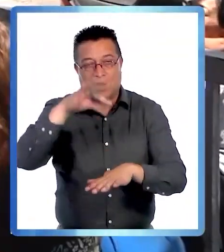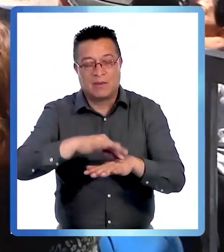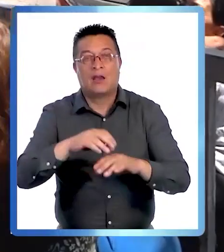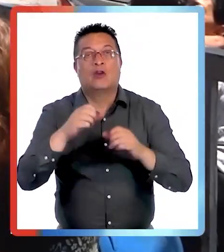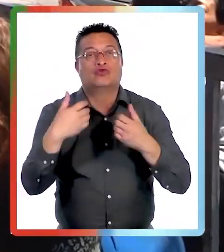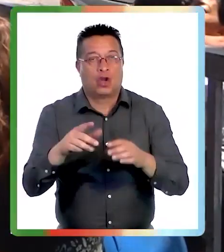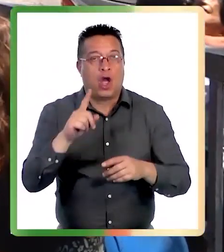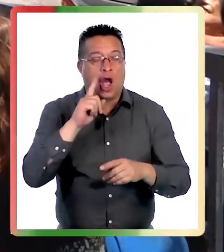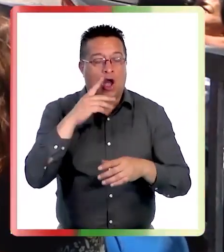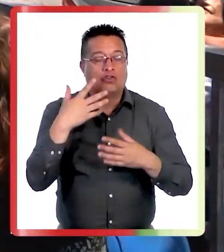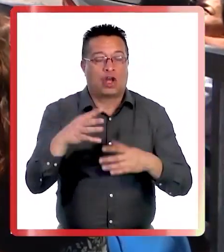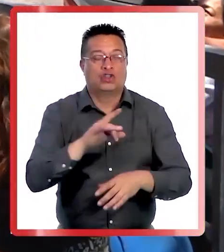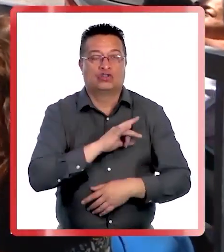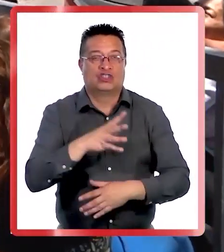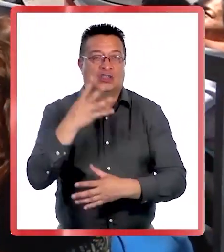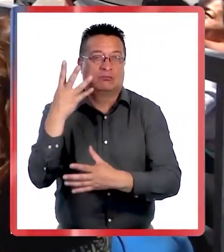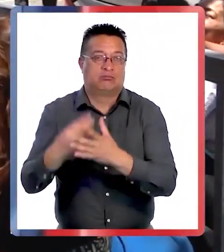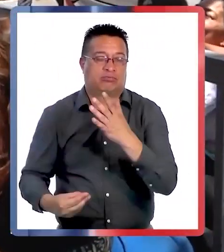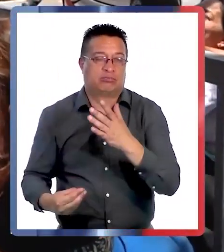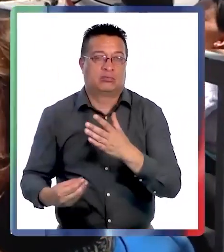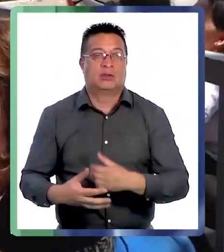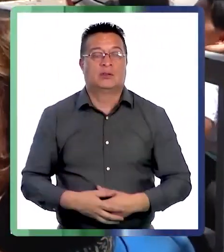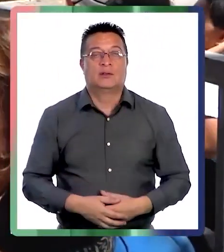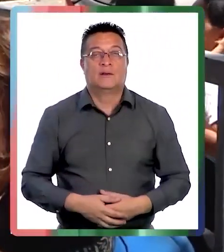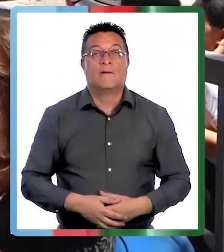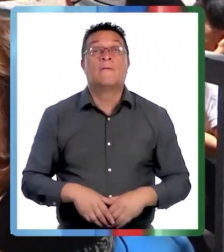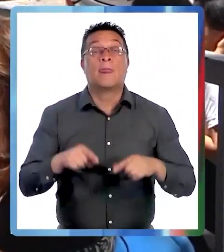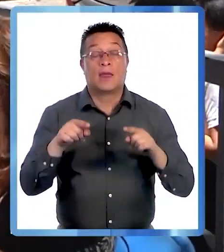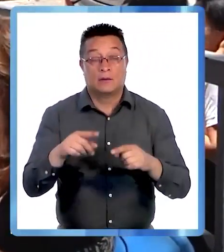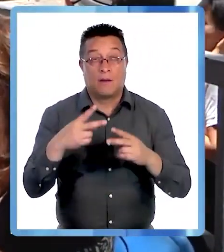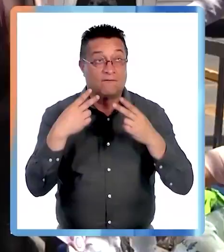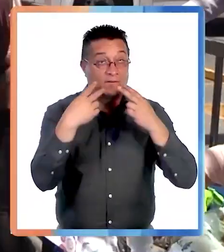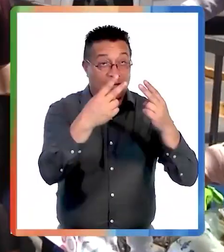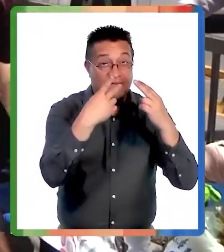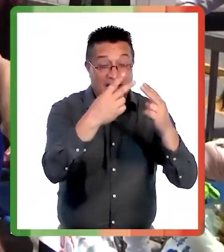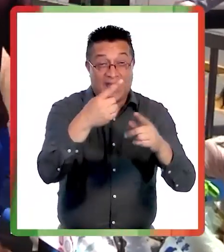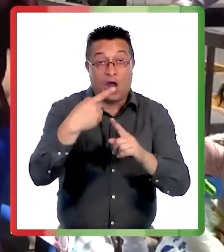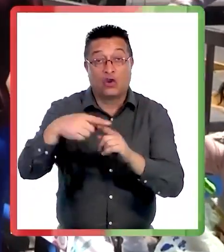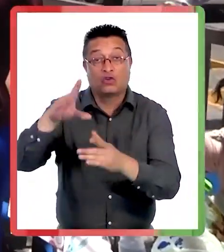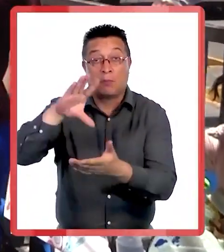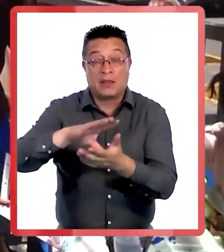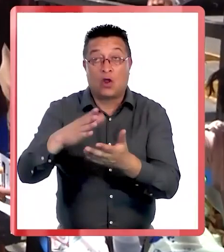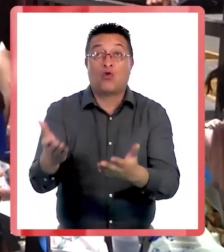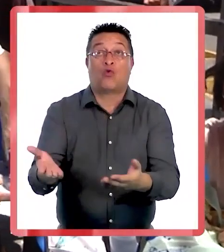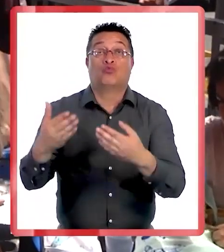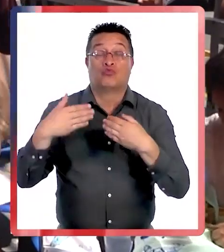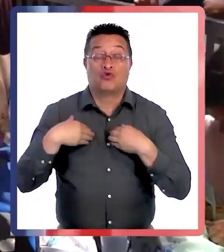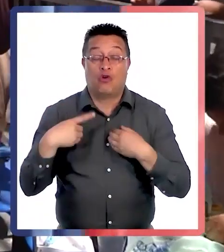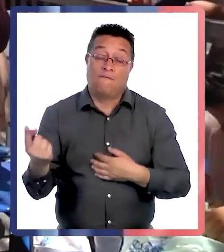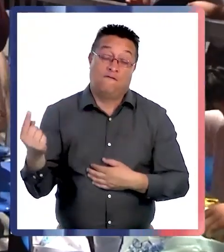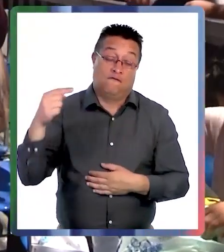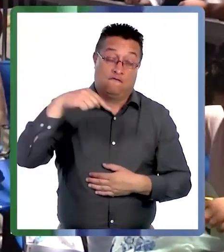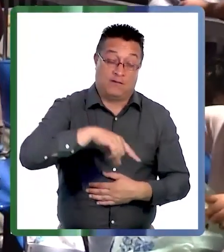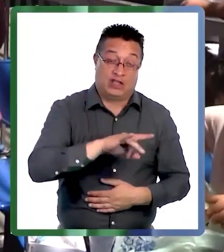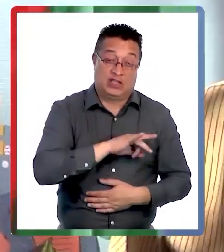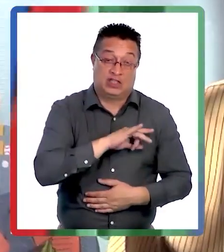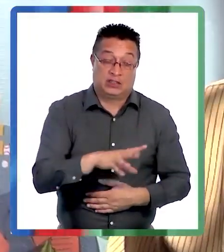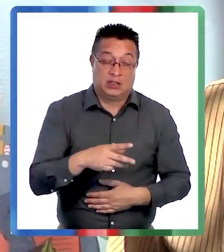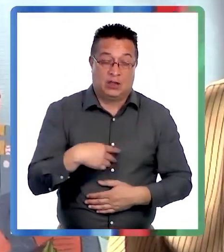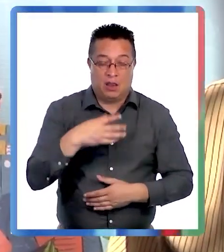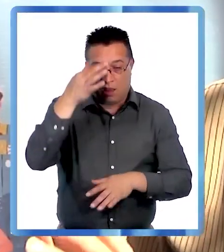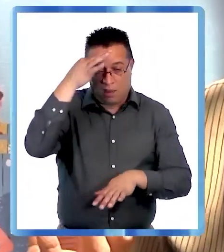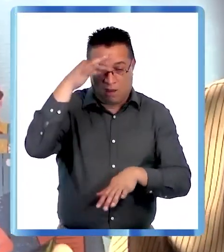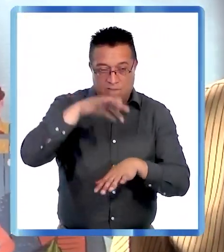han estado erradicadas de nuestro país. Cuando las personas viajan al extranjero, se infectan al volver a Chile, se desarrollan la